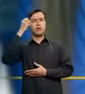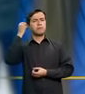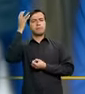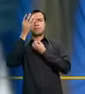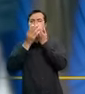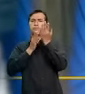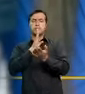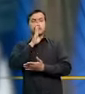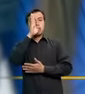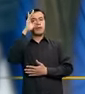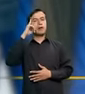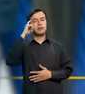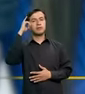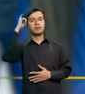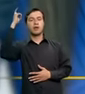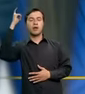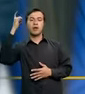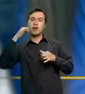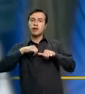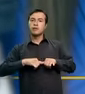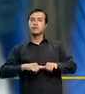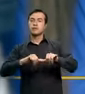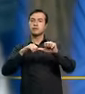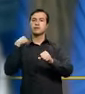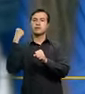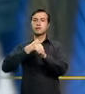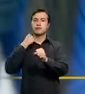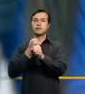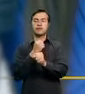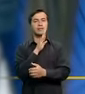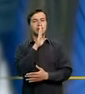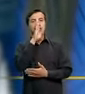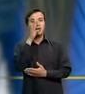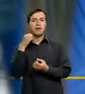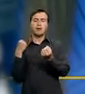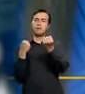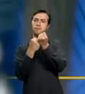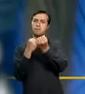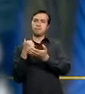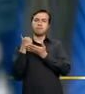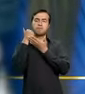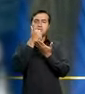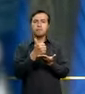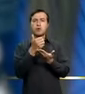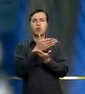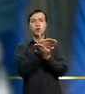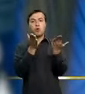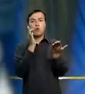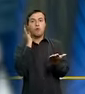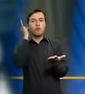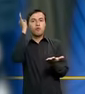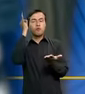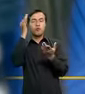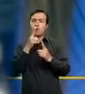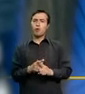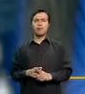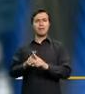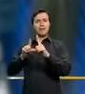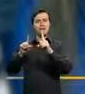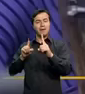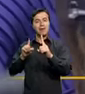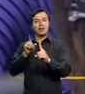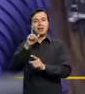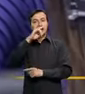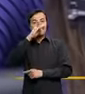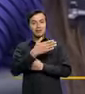Siempre será un sueño poder seguir trabajando, poder seguir aportando en la construcción de un futuro distinto para